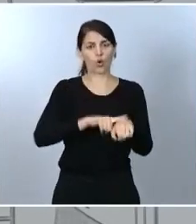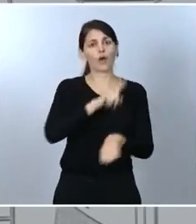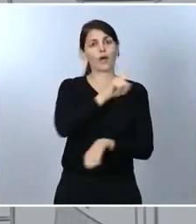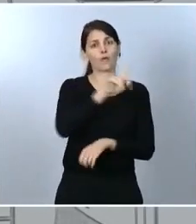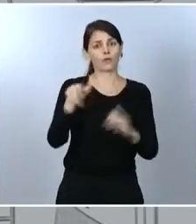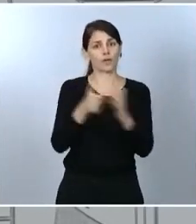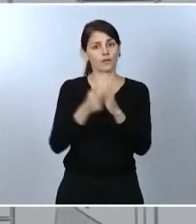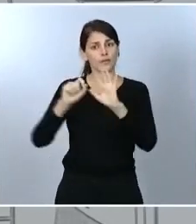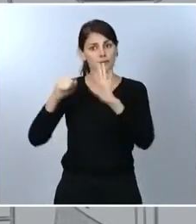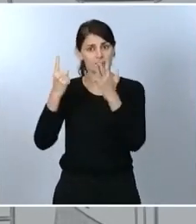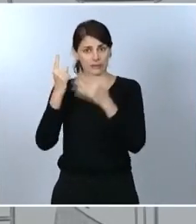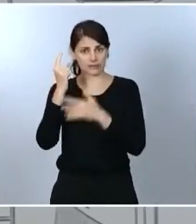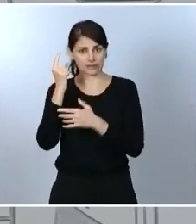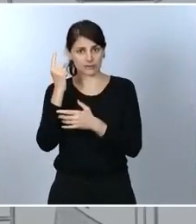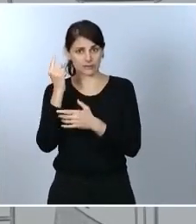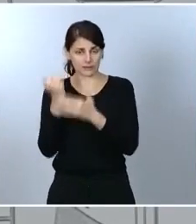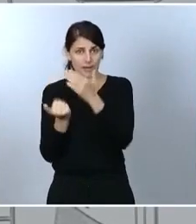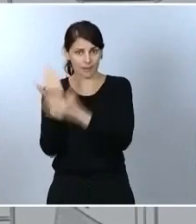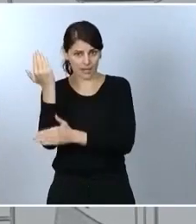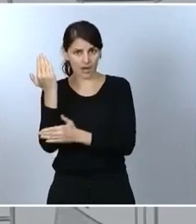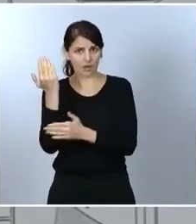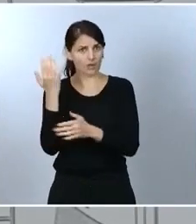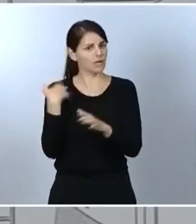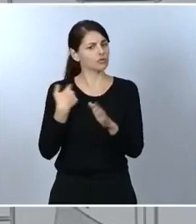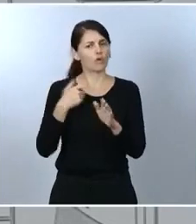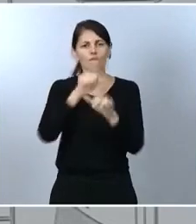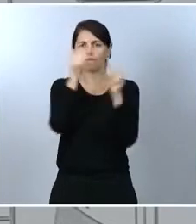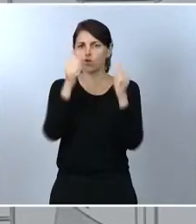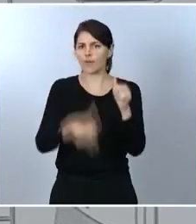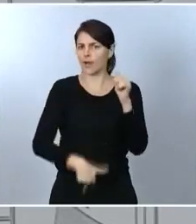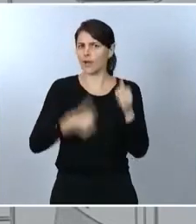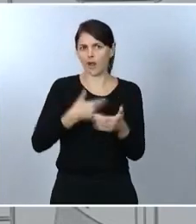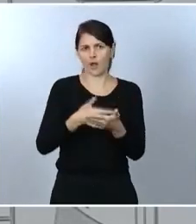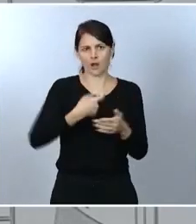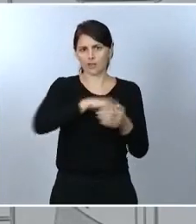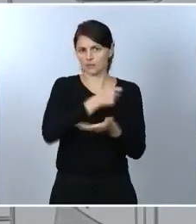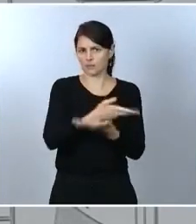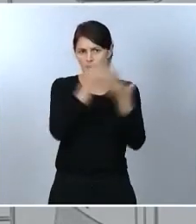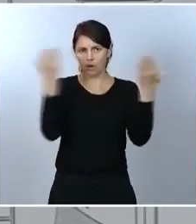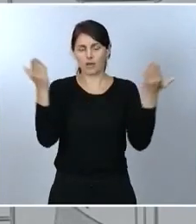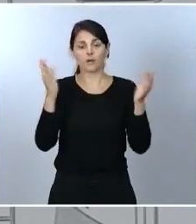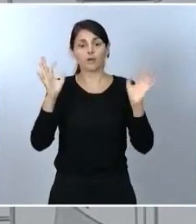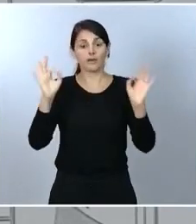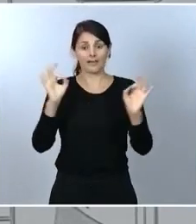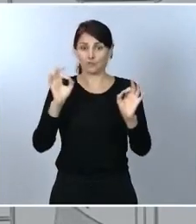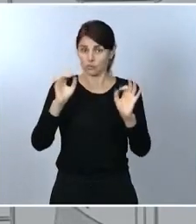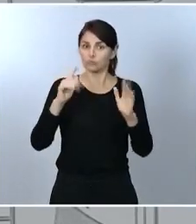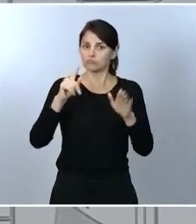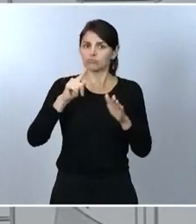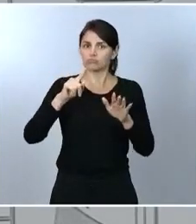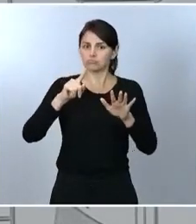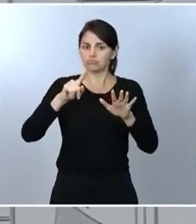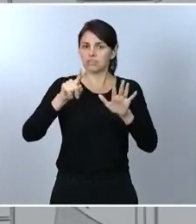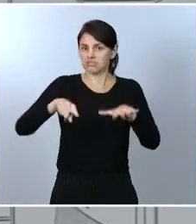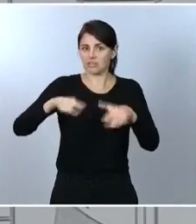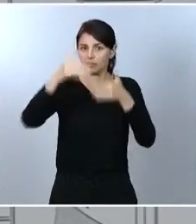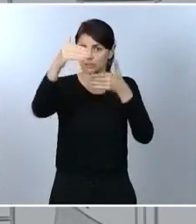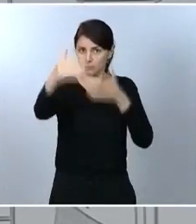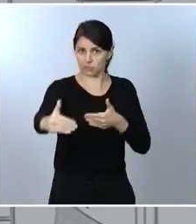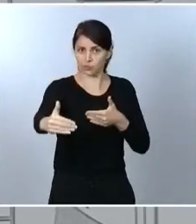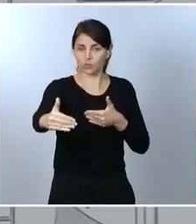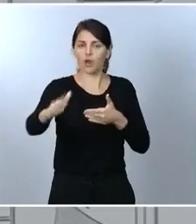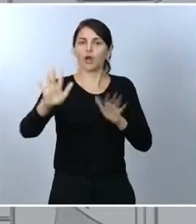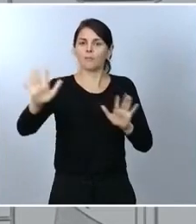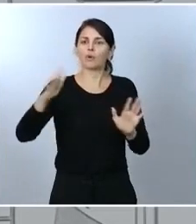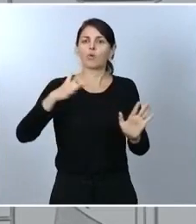carácter general, por tanto, esa medida en principio duraría esos seis meses, pero podría, lógicamente, verse alterada en